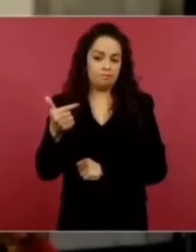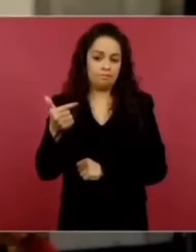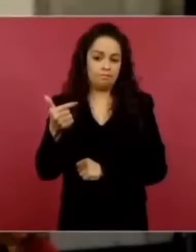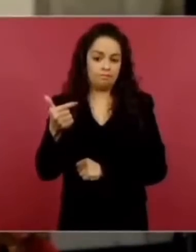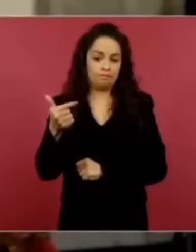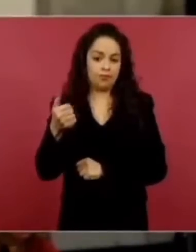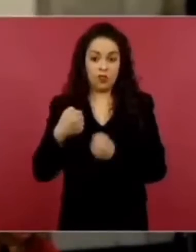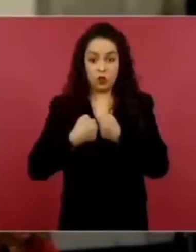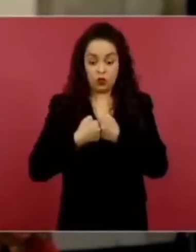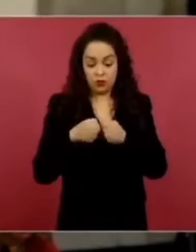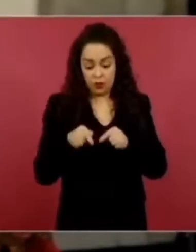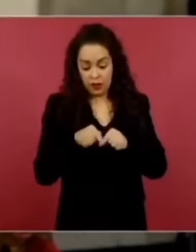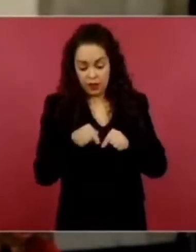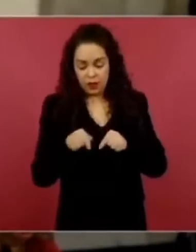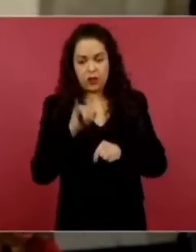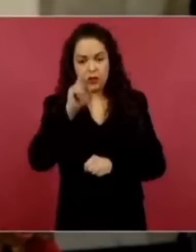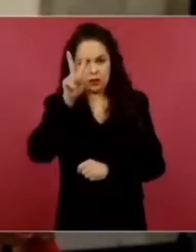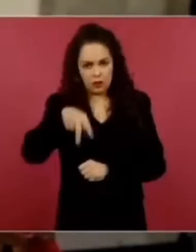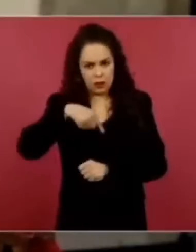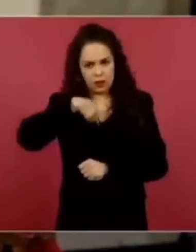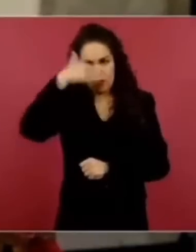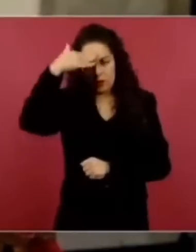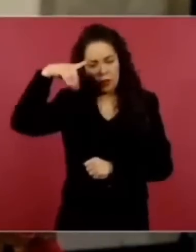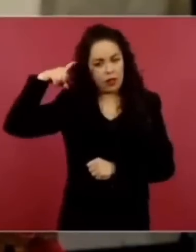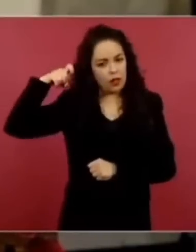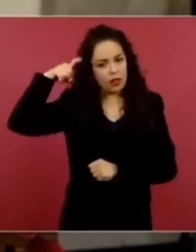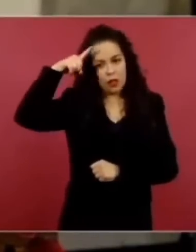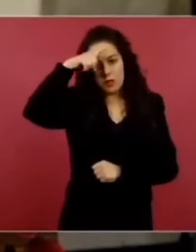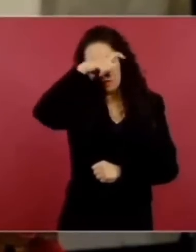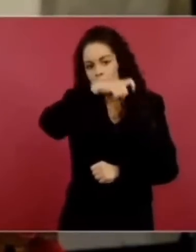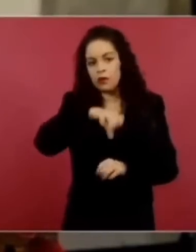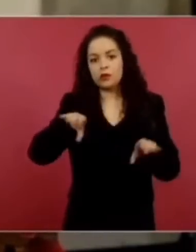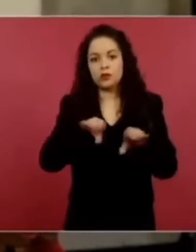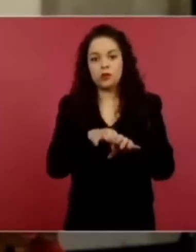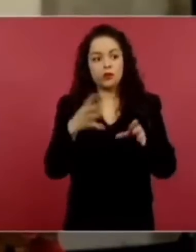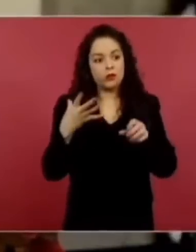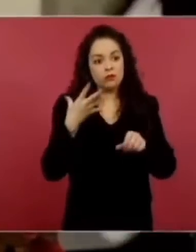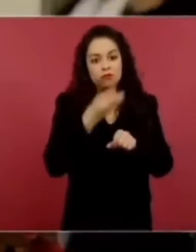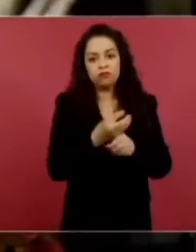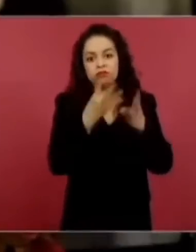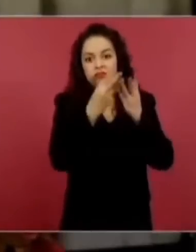entiende la complejidad de cómo enfrentar ese tipo de situaciones,